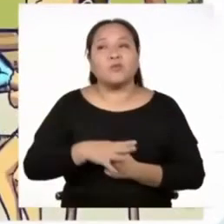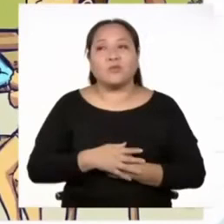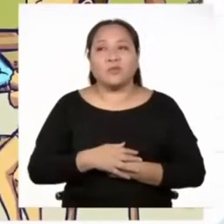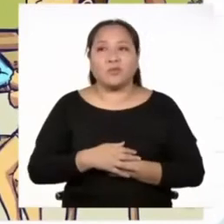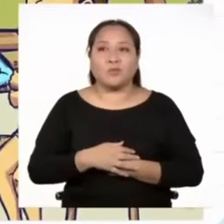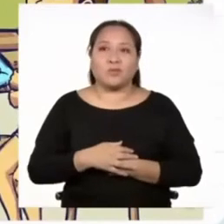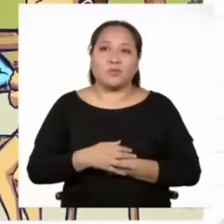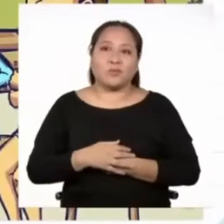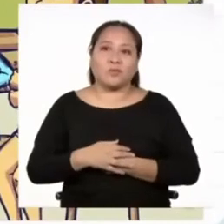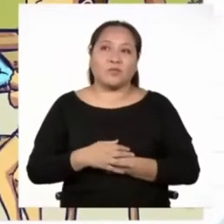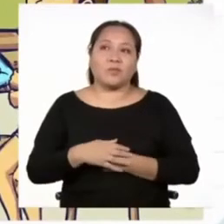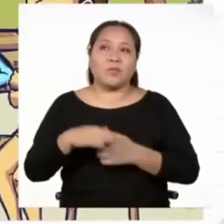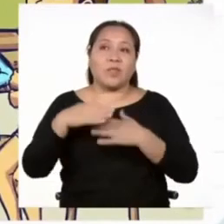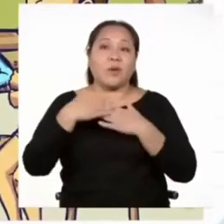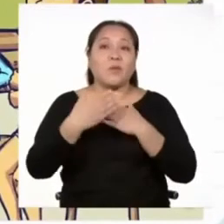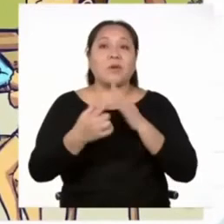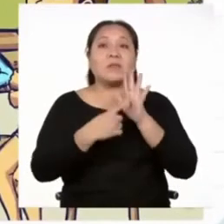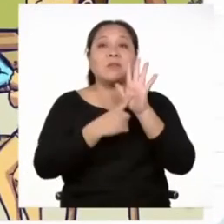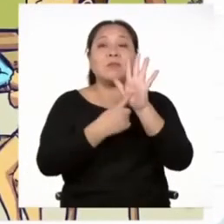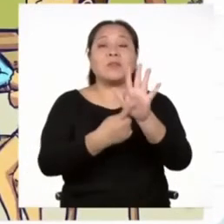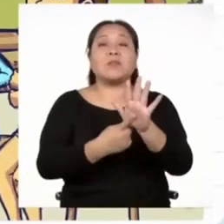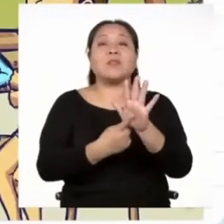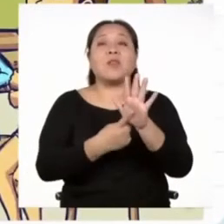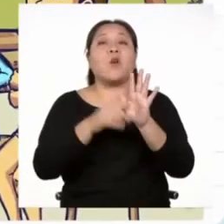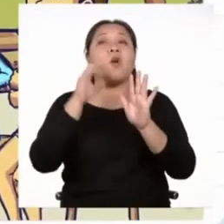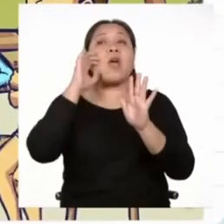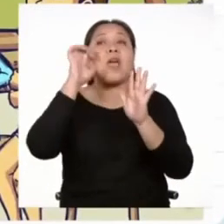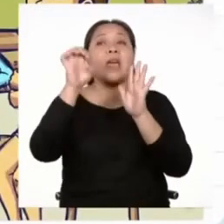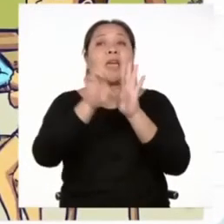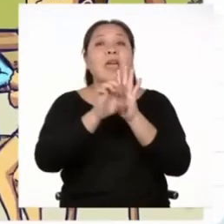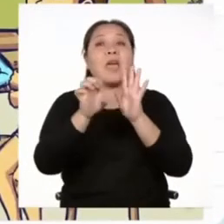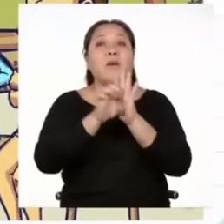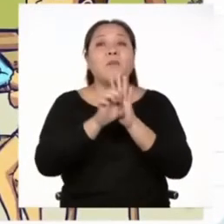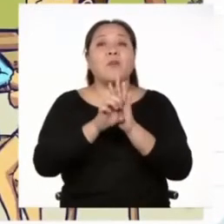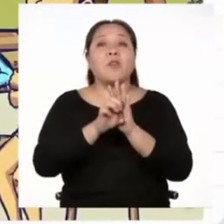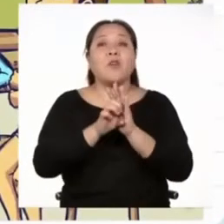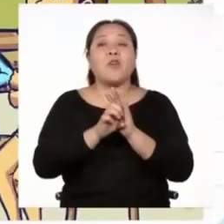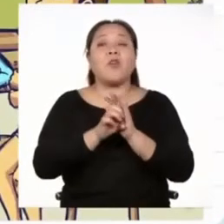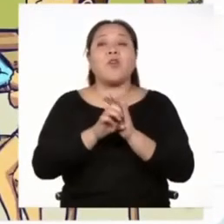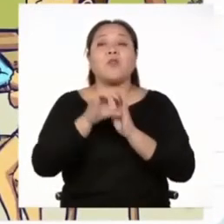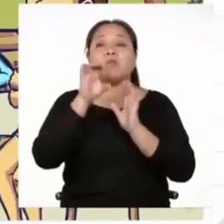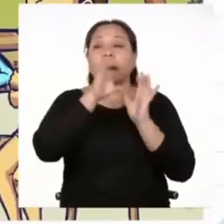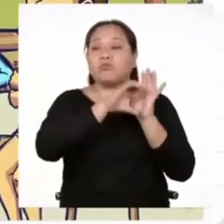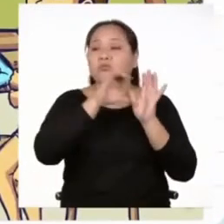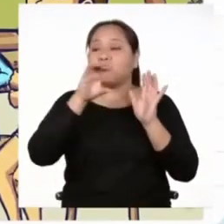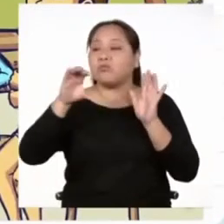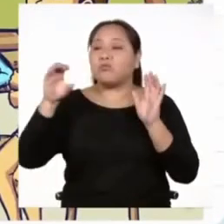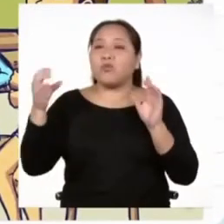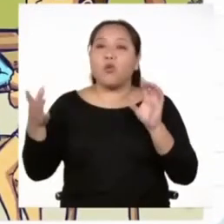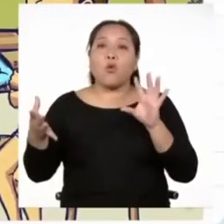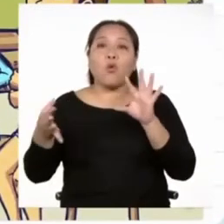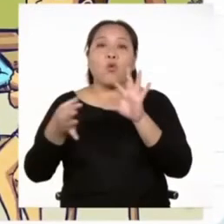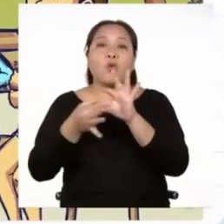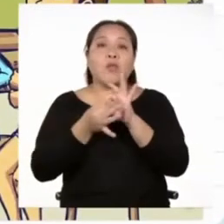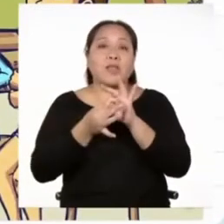A continuación, te presentamos un ejemplo de tira cómica con texto.